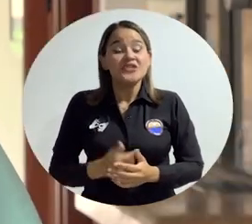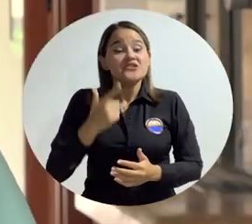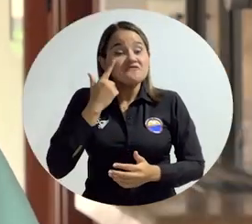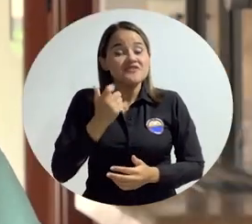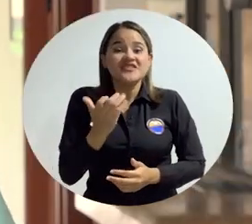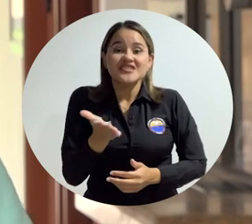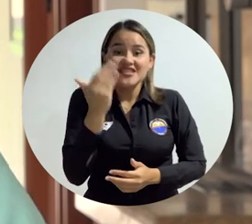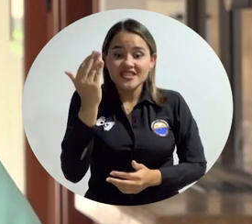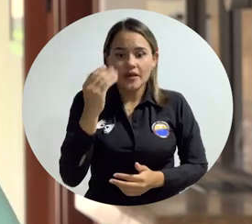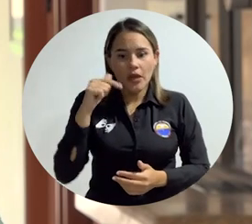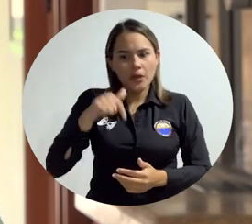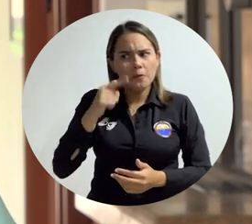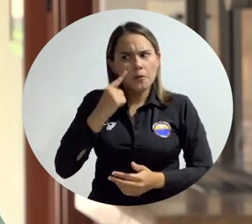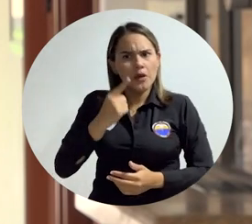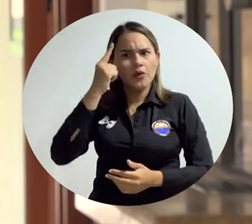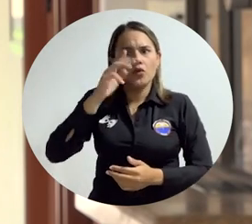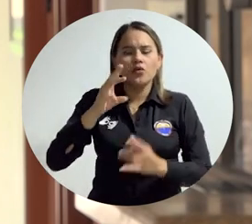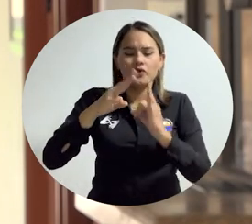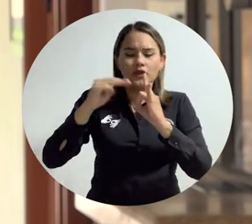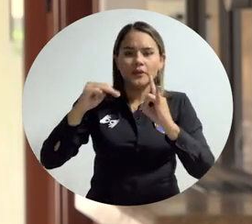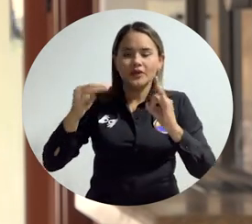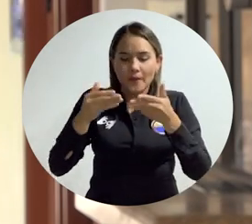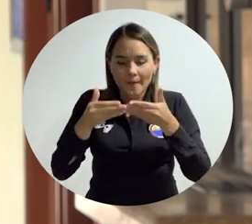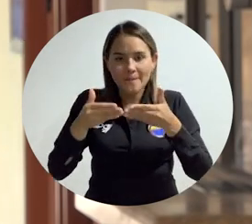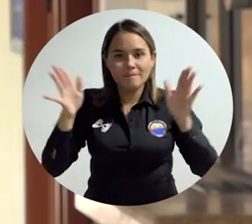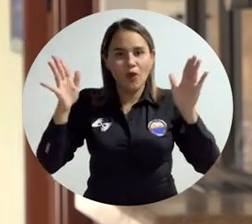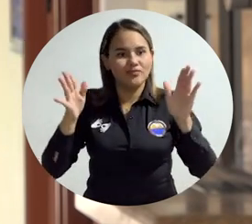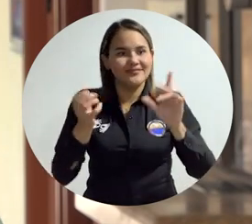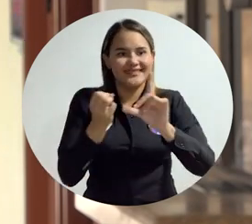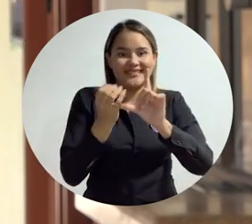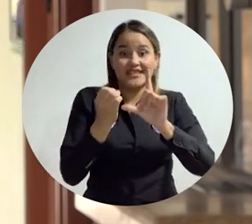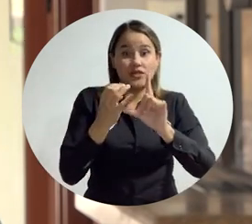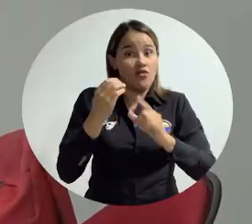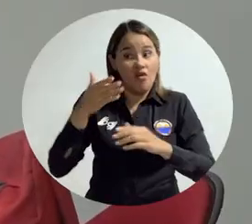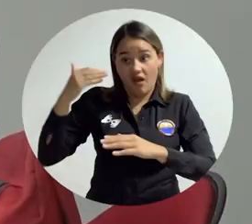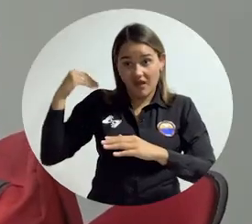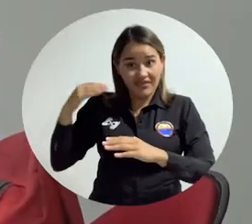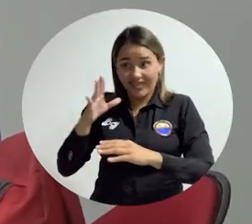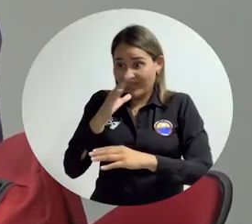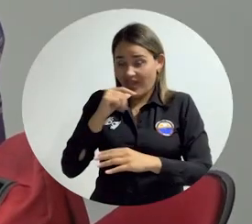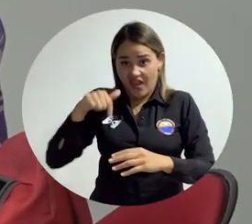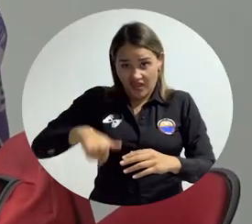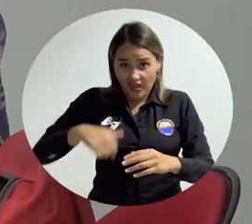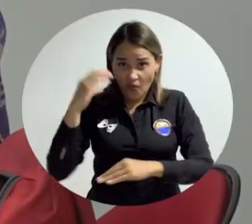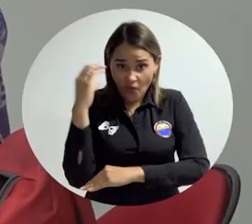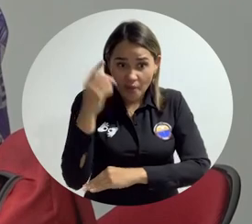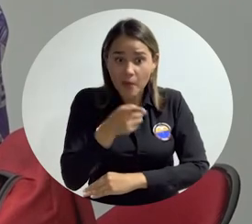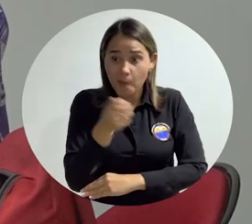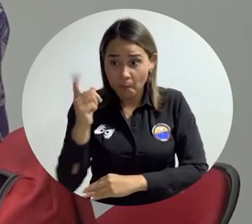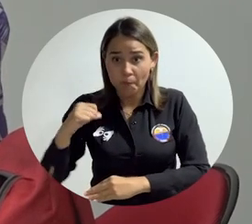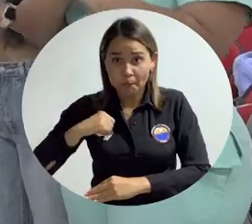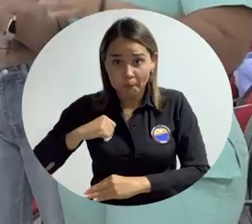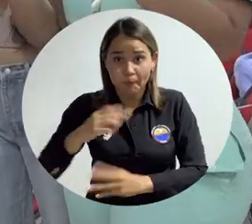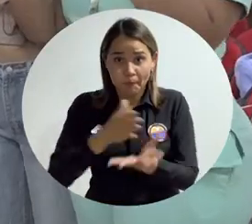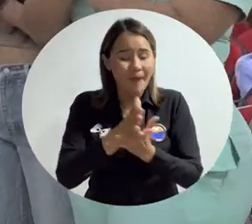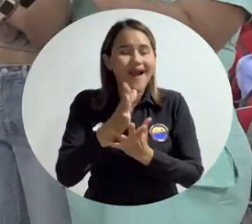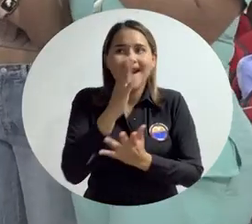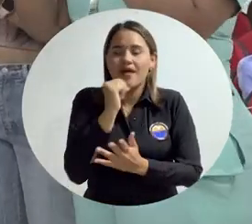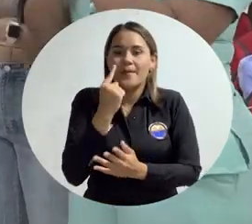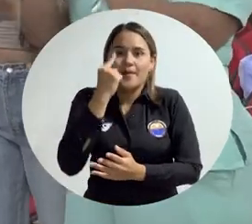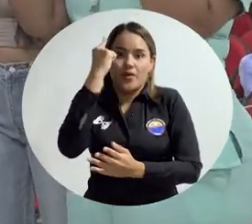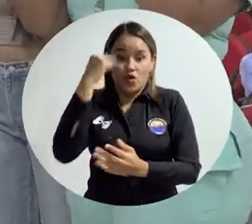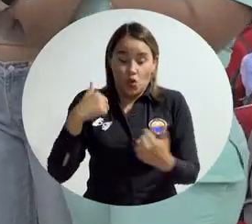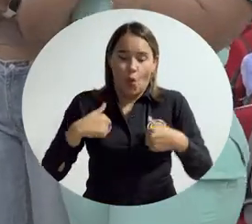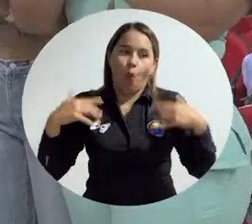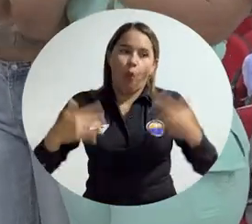puesto que apenas la universidad abrió este programa, fue algo que esperaba, porque en el momento no lo había ni en el país, entonces fue una gran